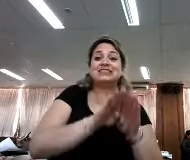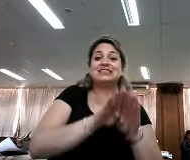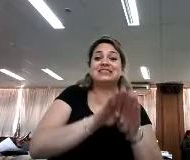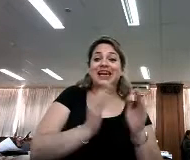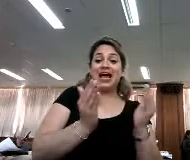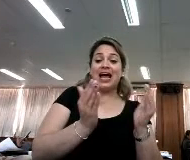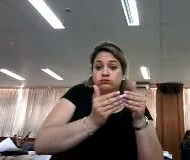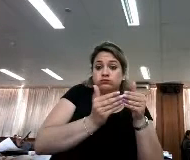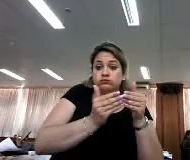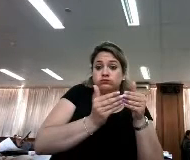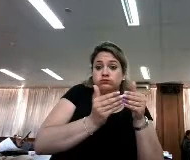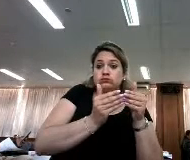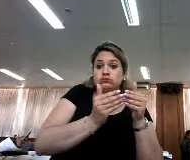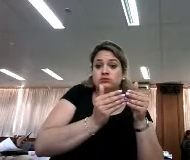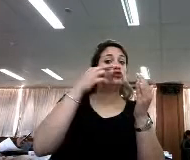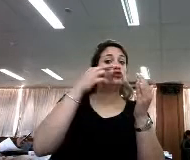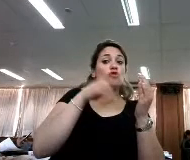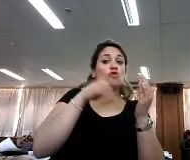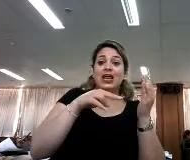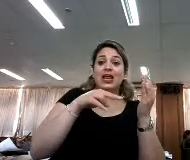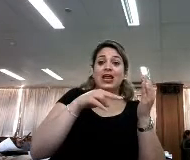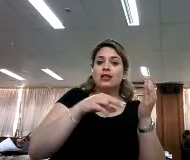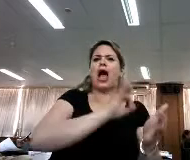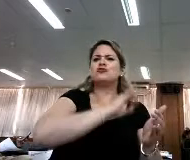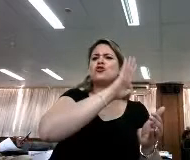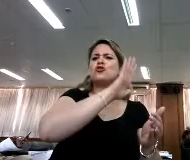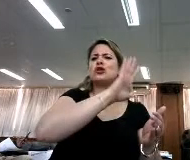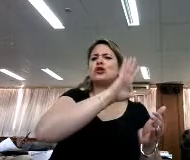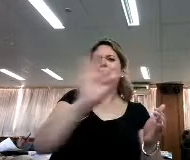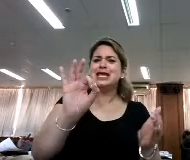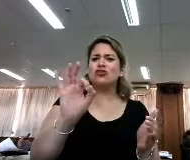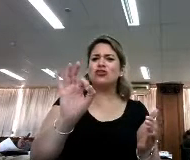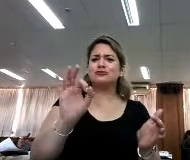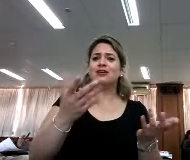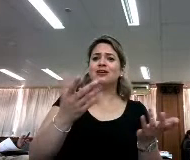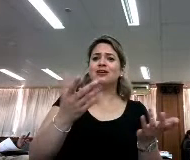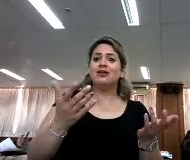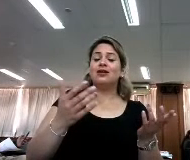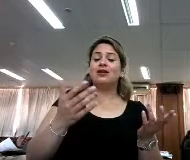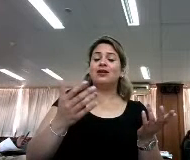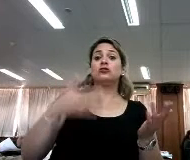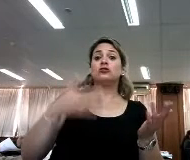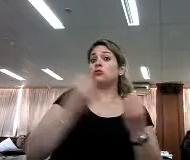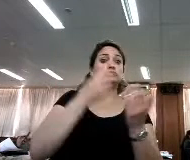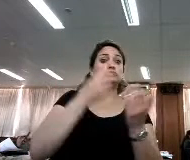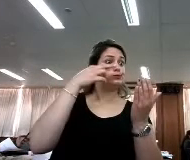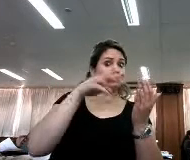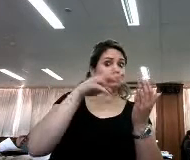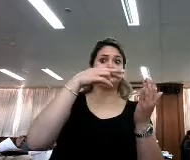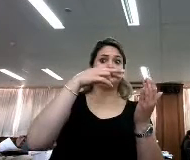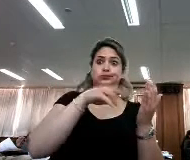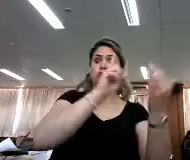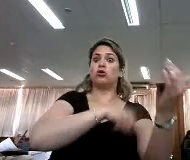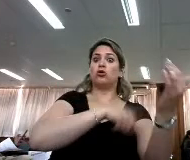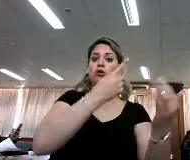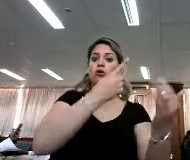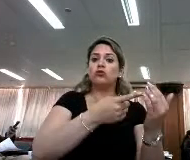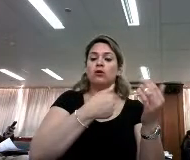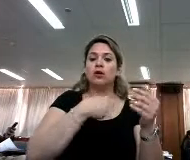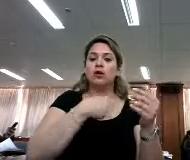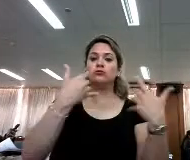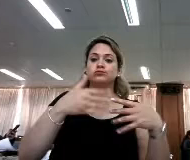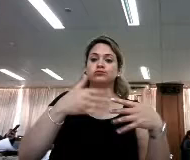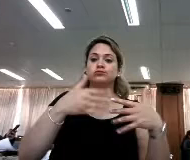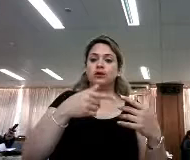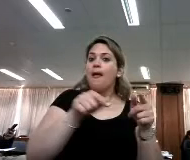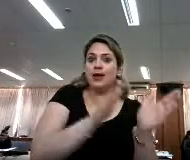cerrado llevamos leyendo 500 años y en esos 500 años hemos tenido unas destrezas, pero